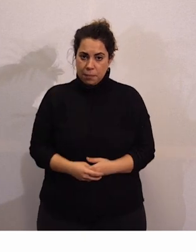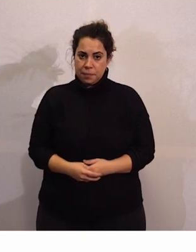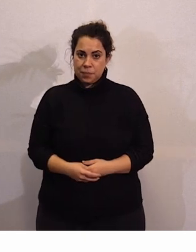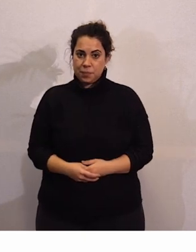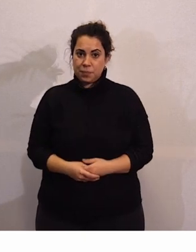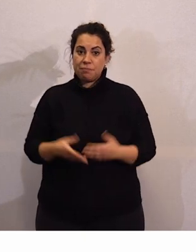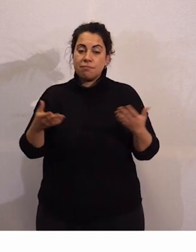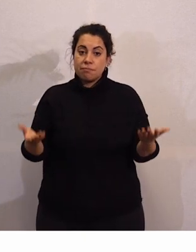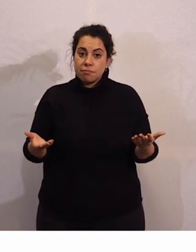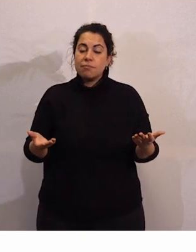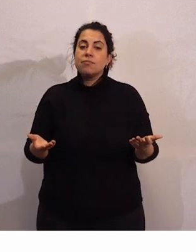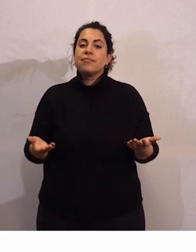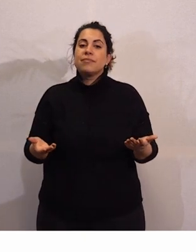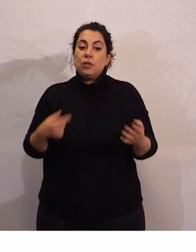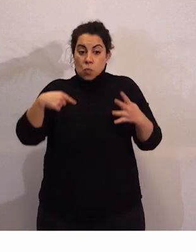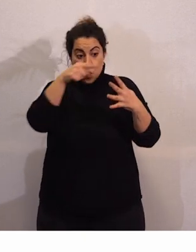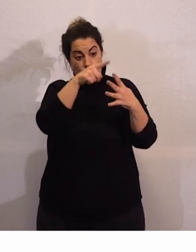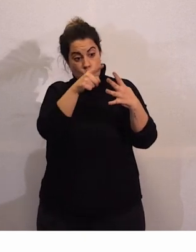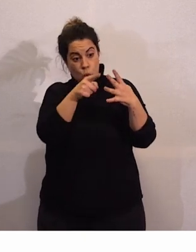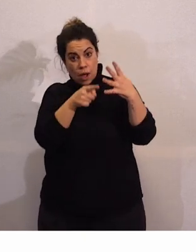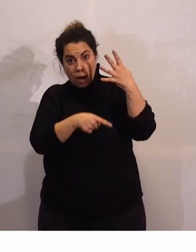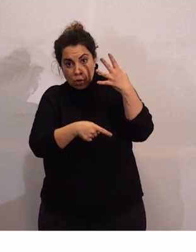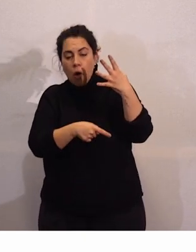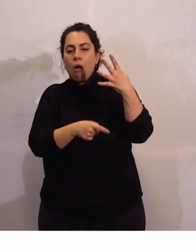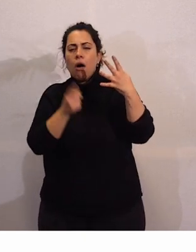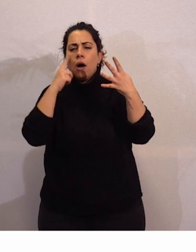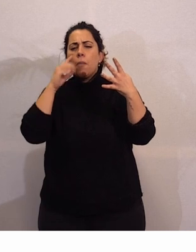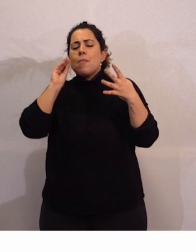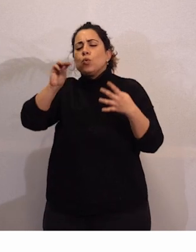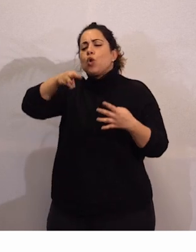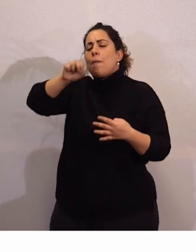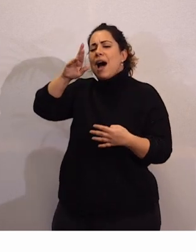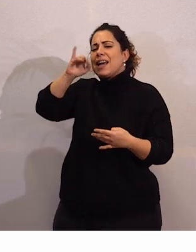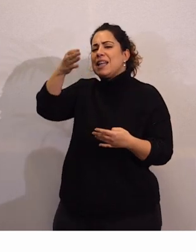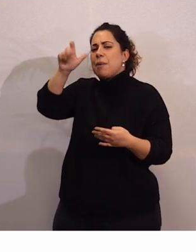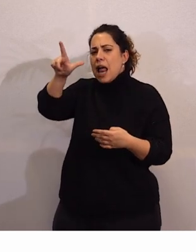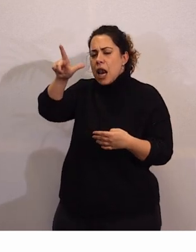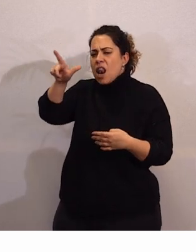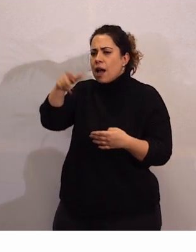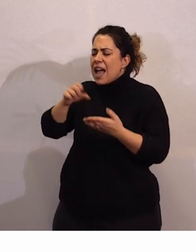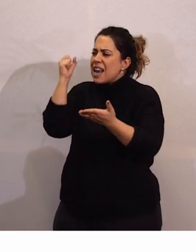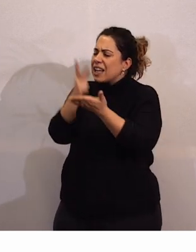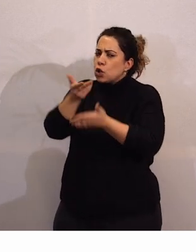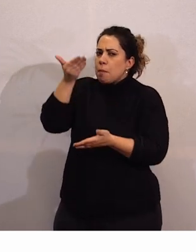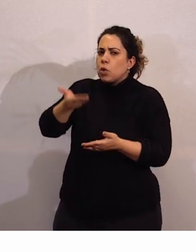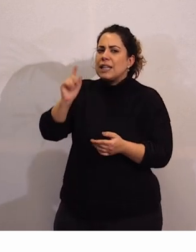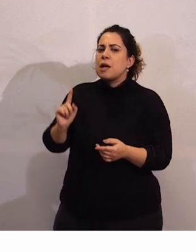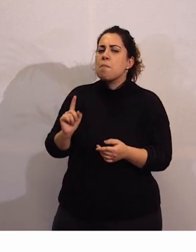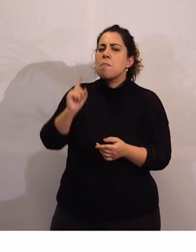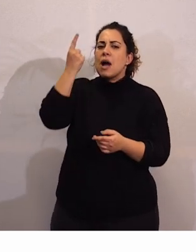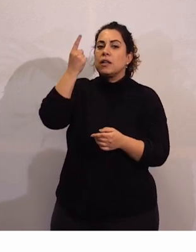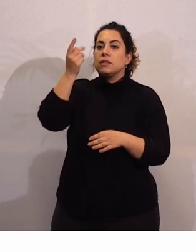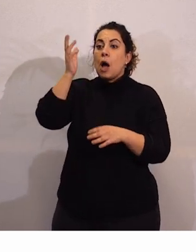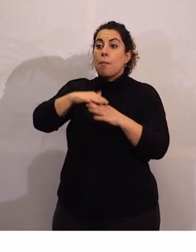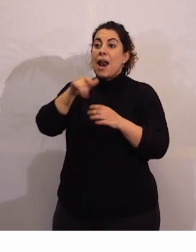Teniendo en cuenta estas ideas, Maribel, ¿cuáles son los retos más importantes para conseguir